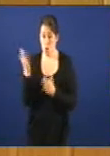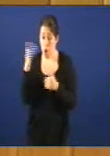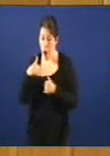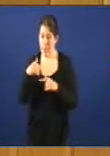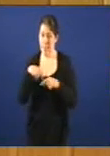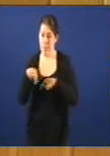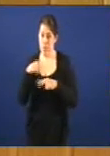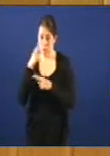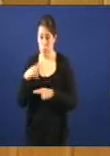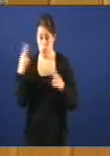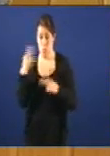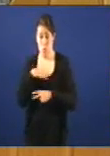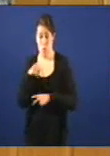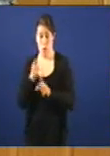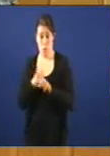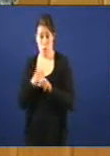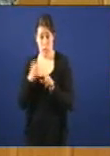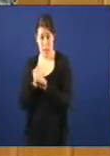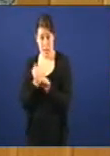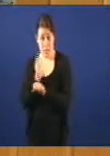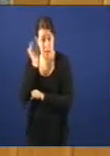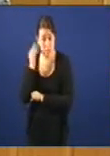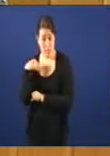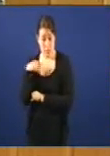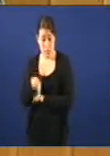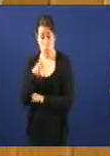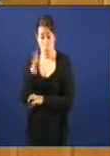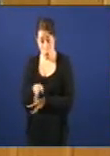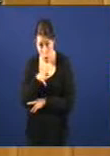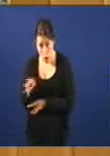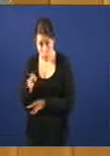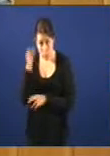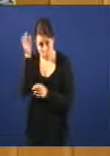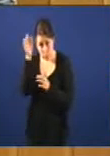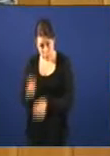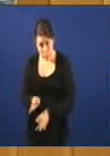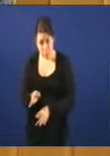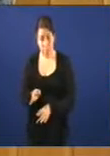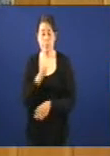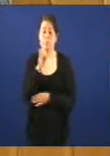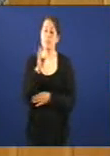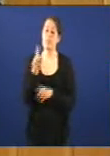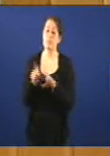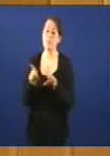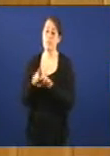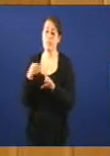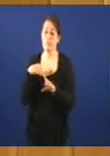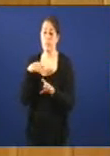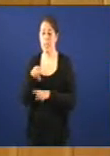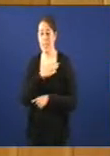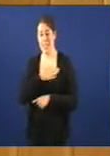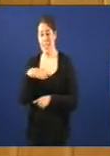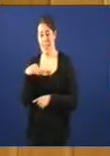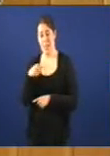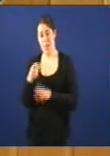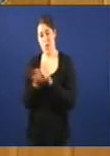que poda ser utilizado por as trabajadoras para chegar en hora a súa de trabajo é obvio que a empresa está ponendo as trabajadoras en la tesitura de tener que optar por